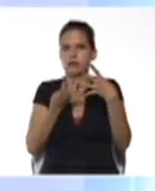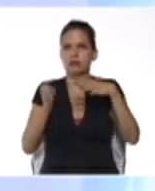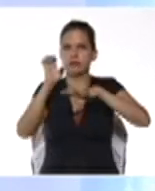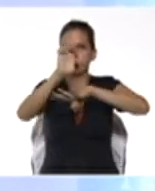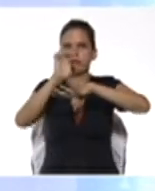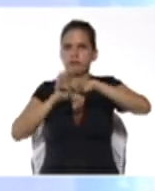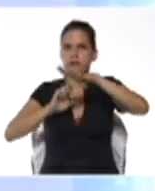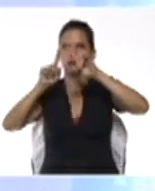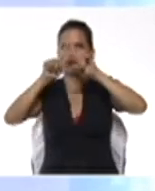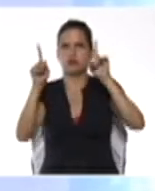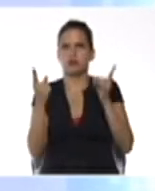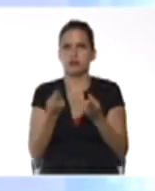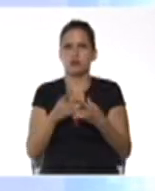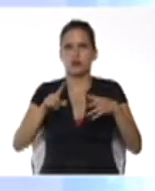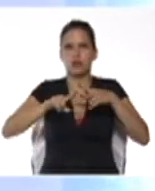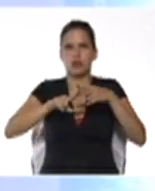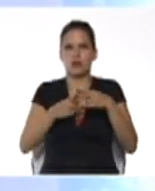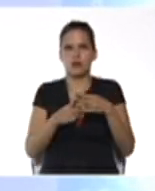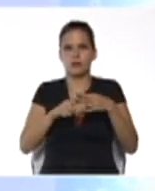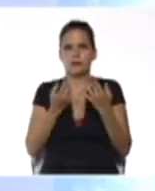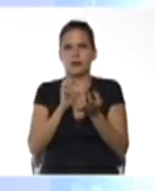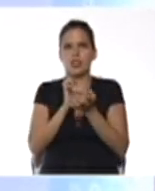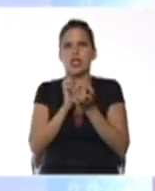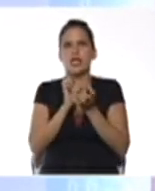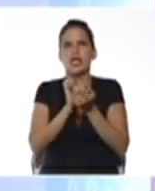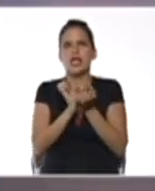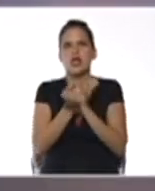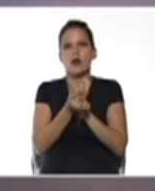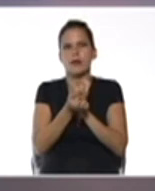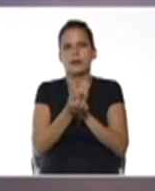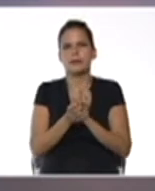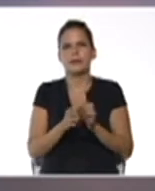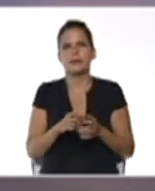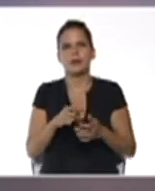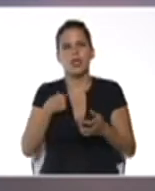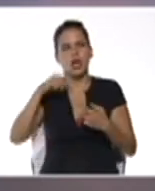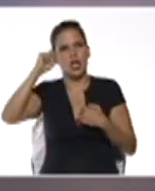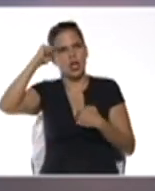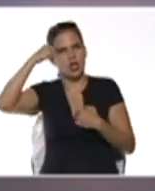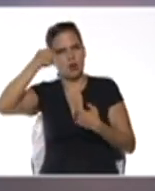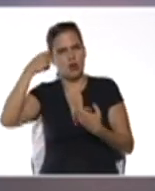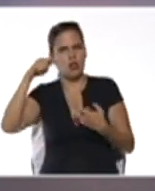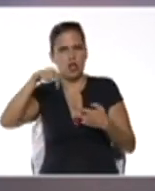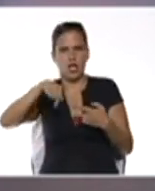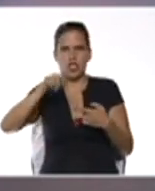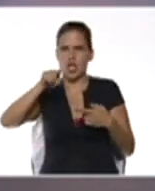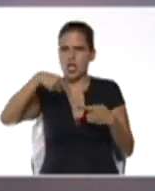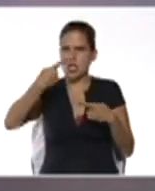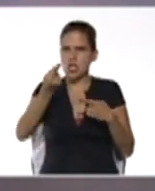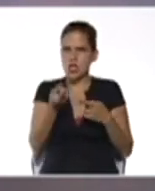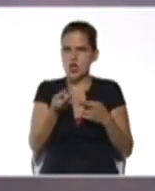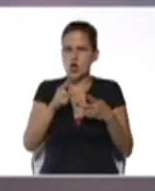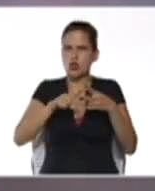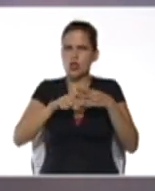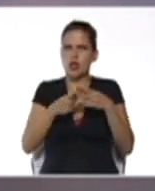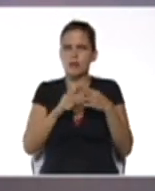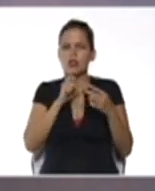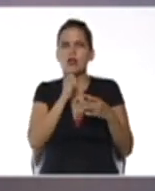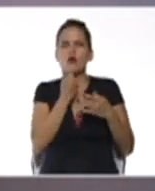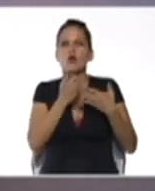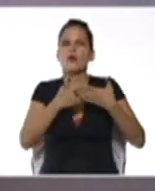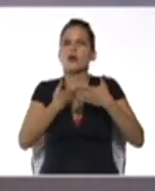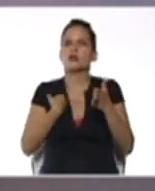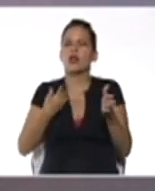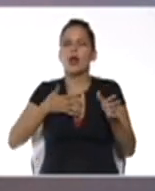circunferencia con la ayuda de la herramienta geogebra les recuerdo que esta y otras herramientas de código abierto las